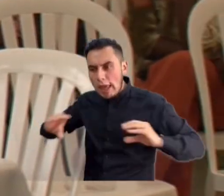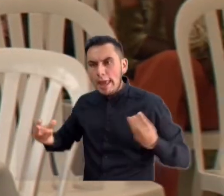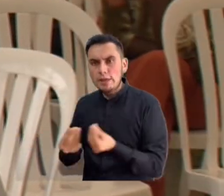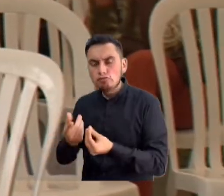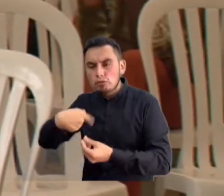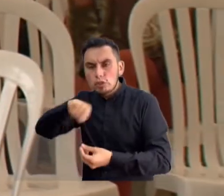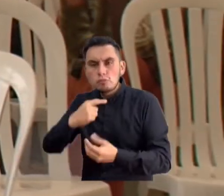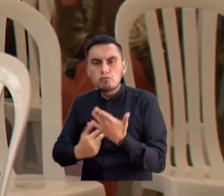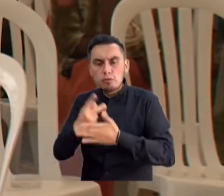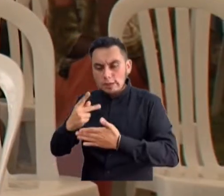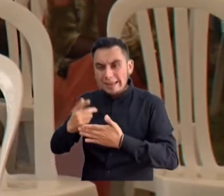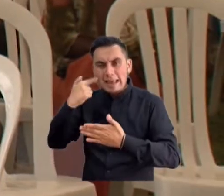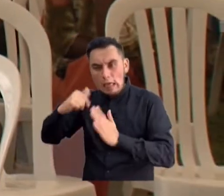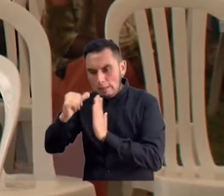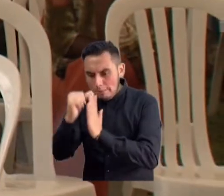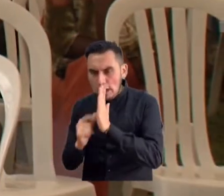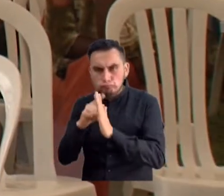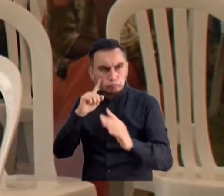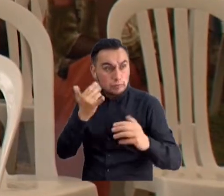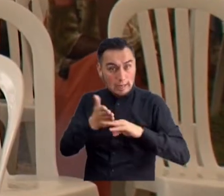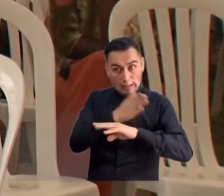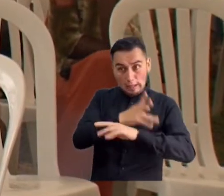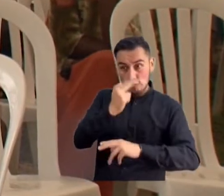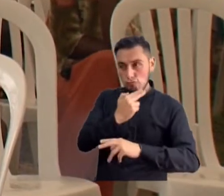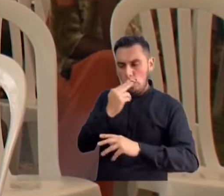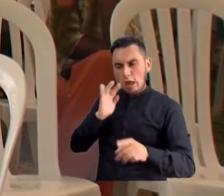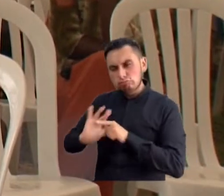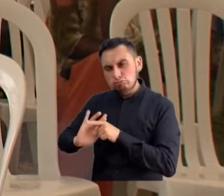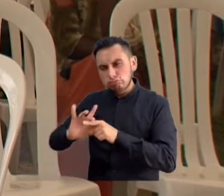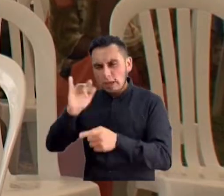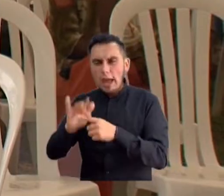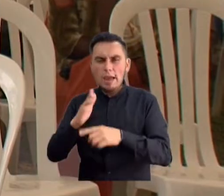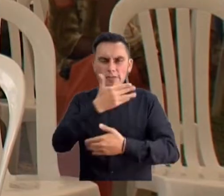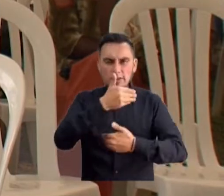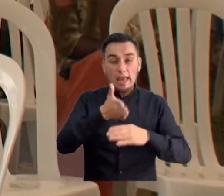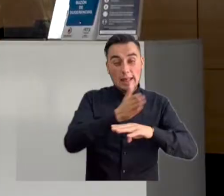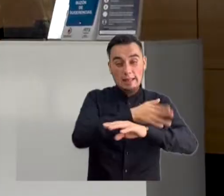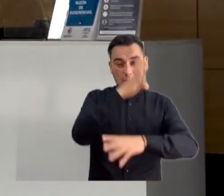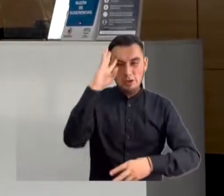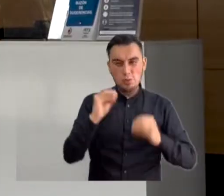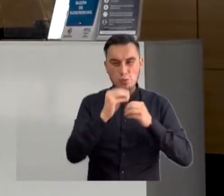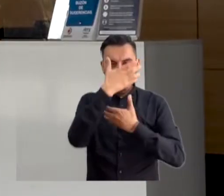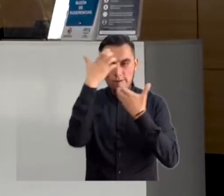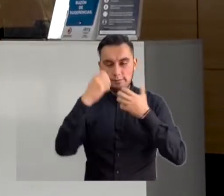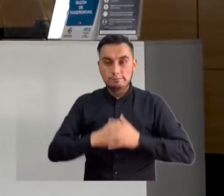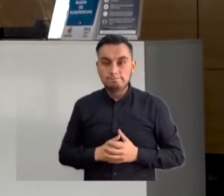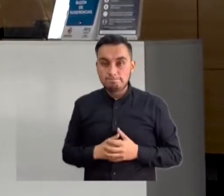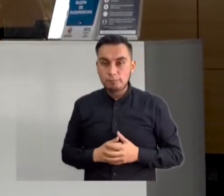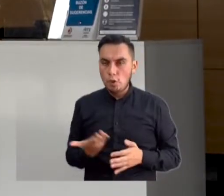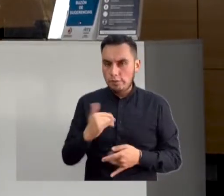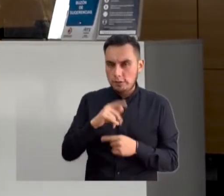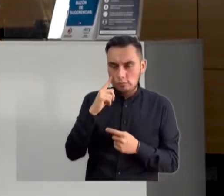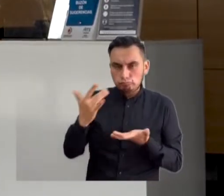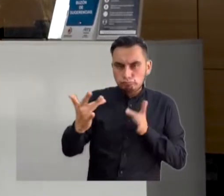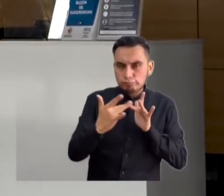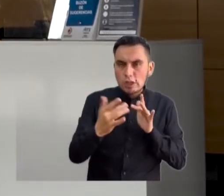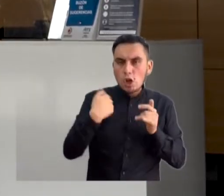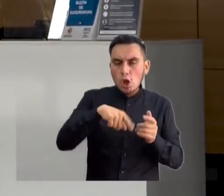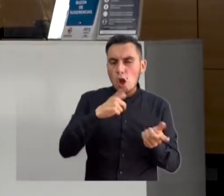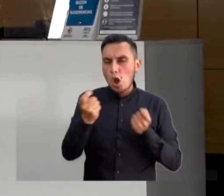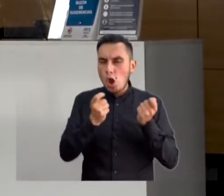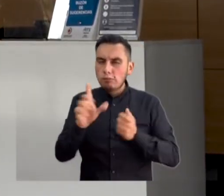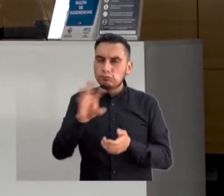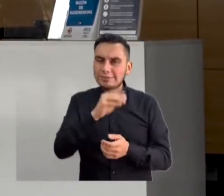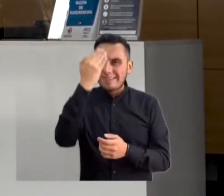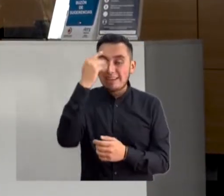recursos y programas estatales cumplan lo pactado con las FARC. Al volver en Todo Bajo Control les contaremos